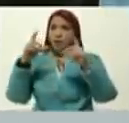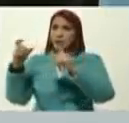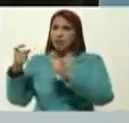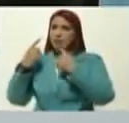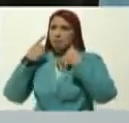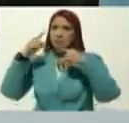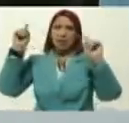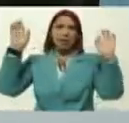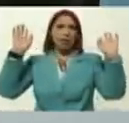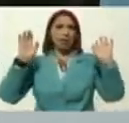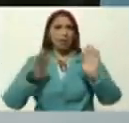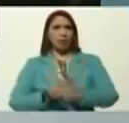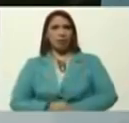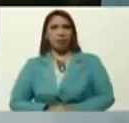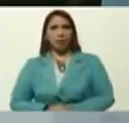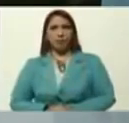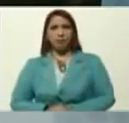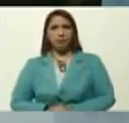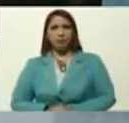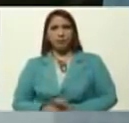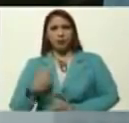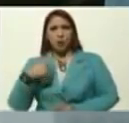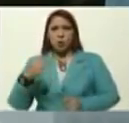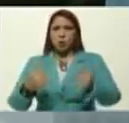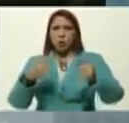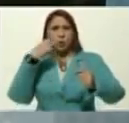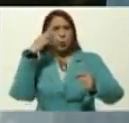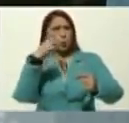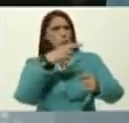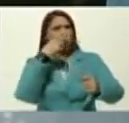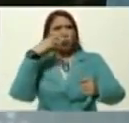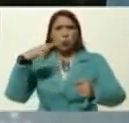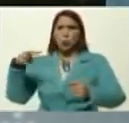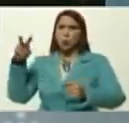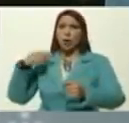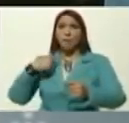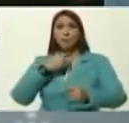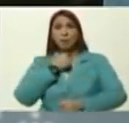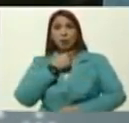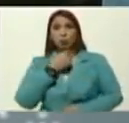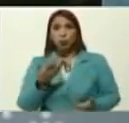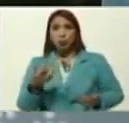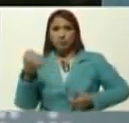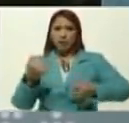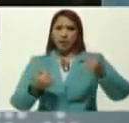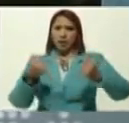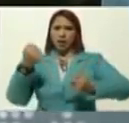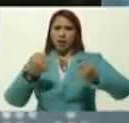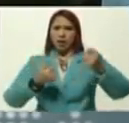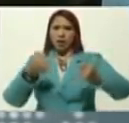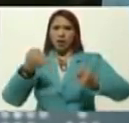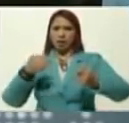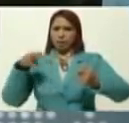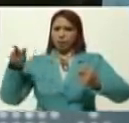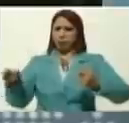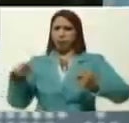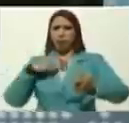pierden, yo iba manejando, por las calles de México, a me gusta manejar, ¿verdad Silita? Iba Silita,